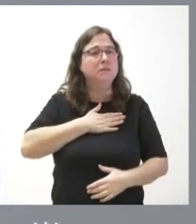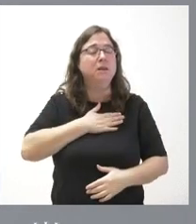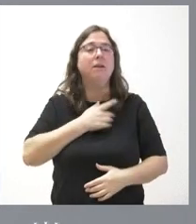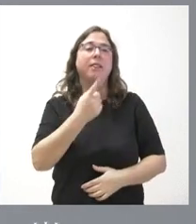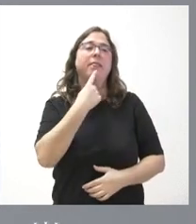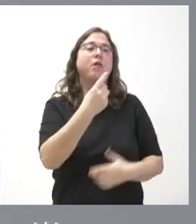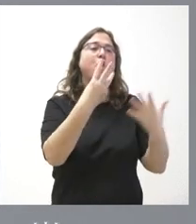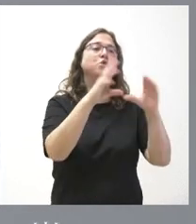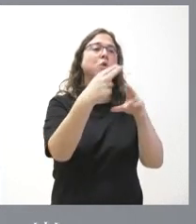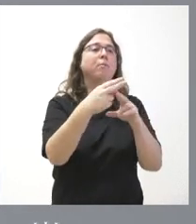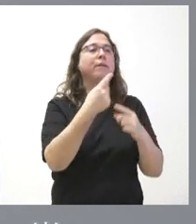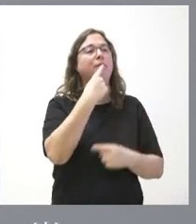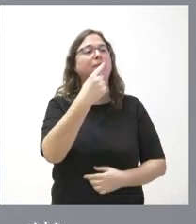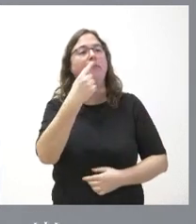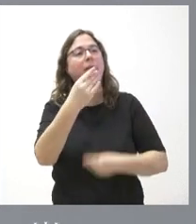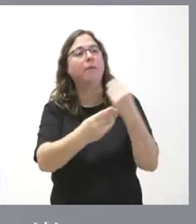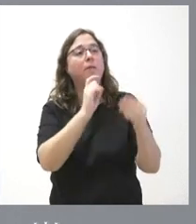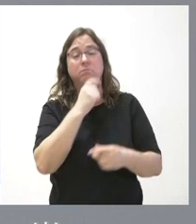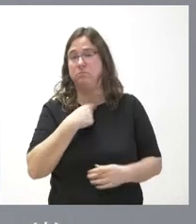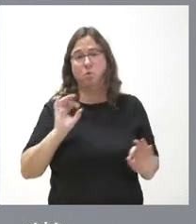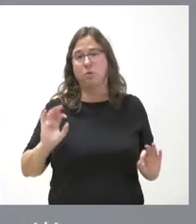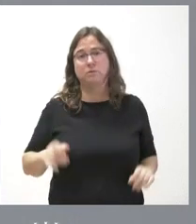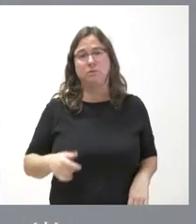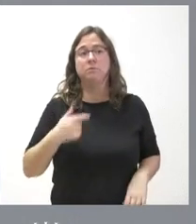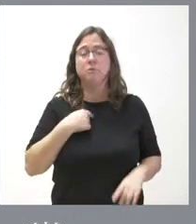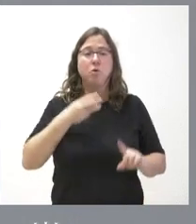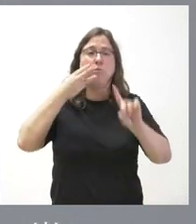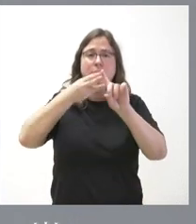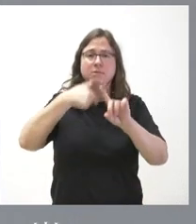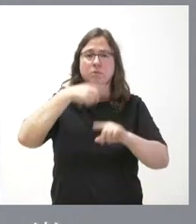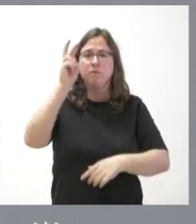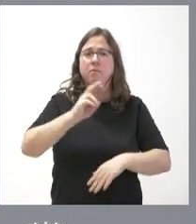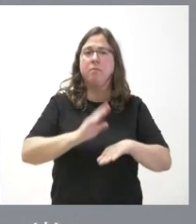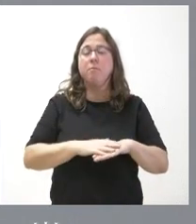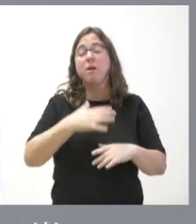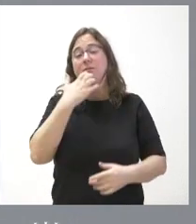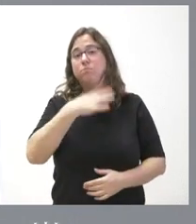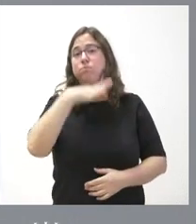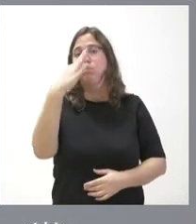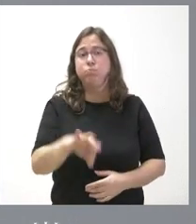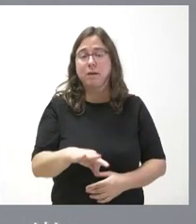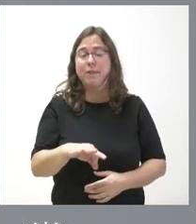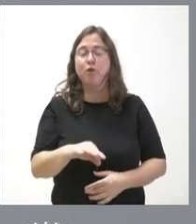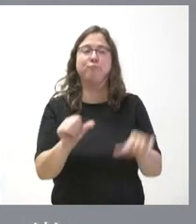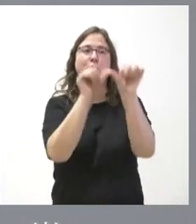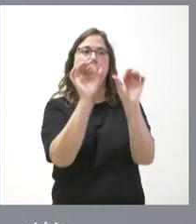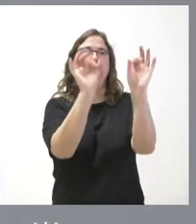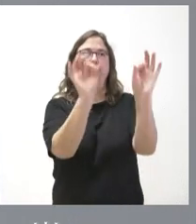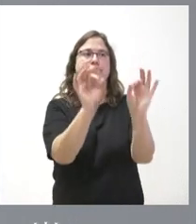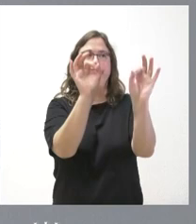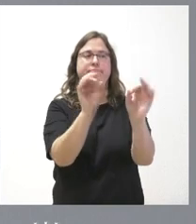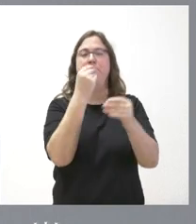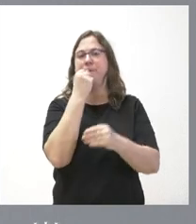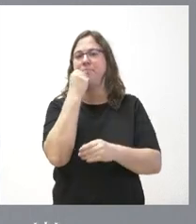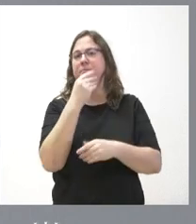partidos políticos de las cortes de Castilla y León cómo lo tienen que hacer nuestra misión es intentar en la medida de nuestras posibilidades dar ejemplo todos los días